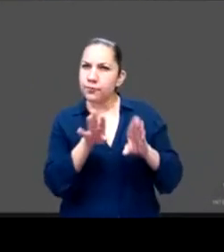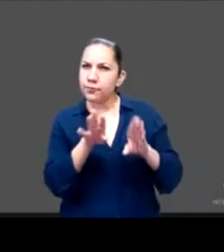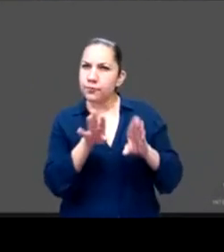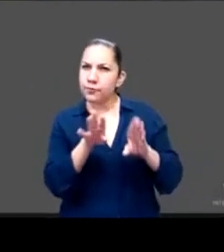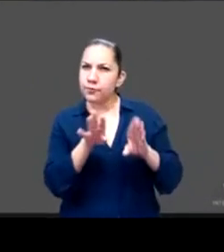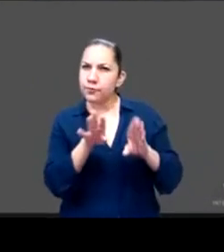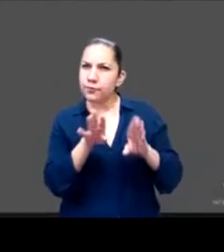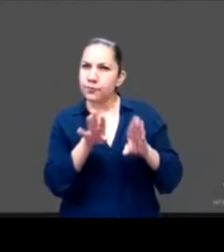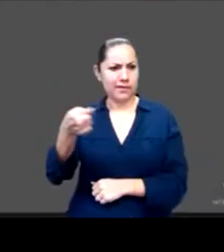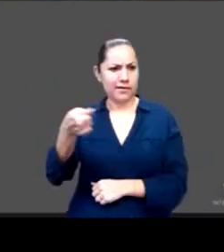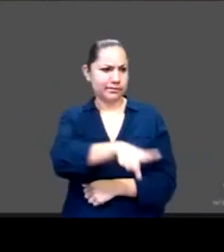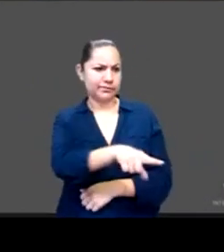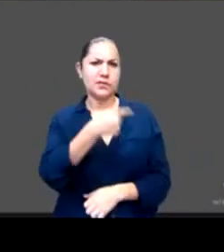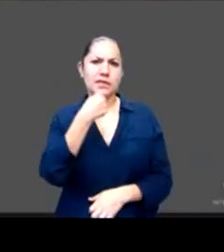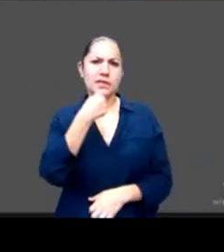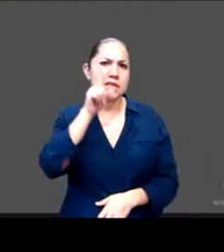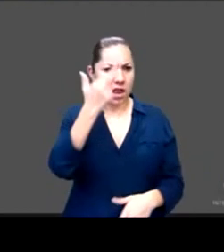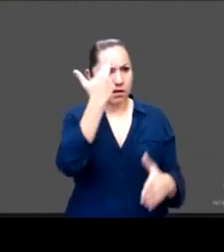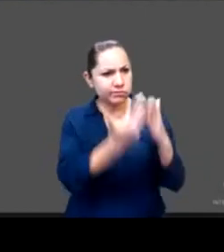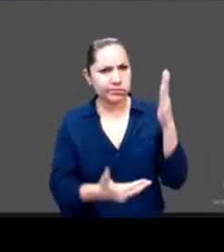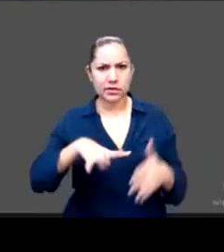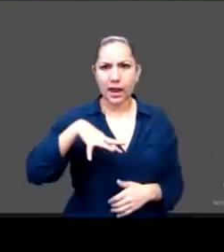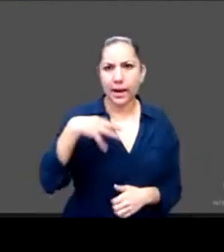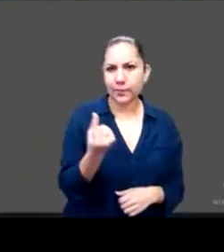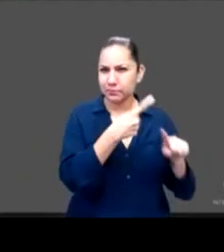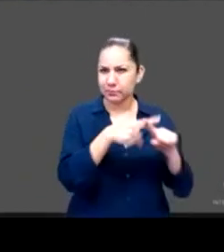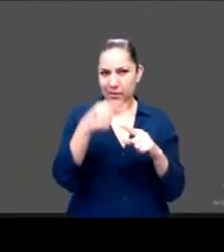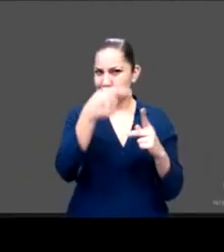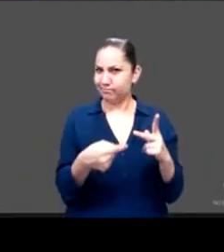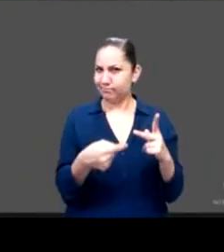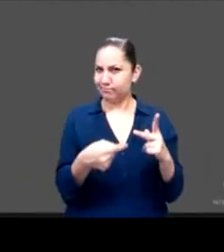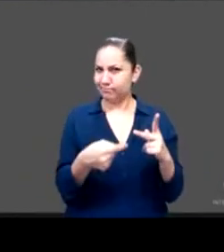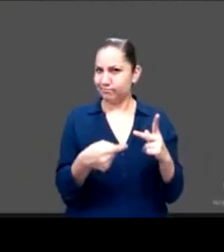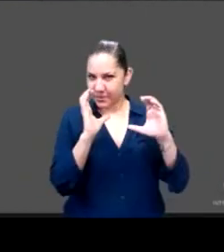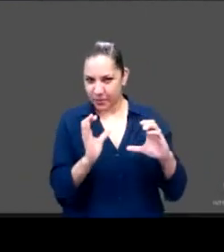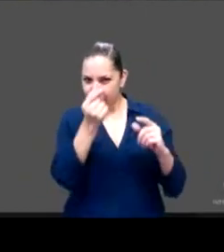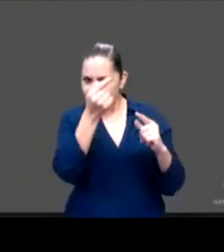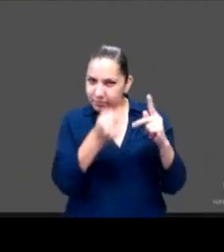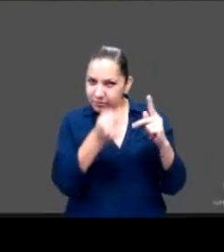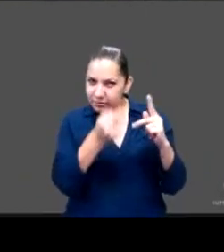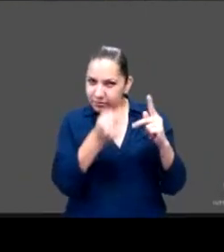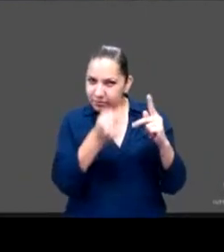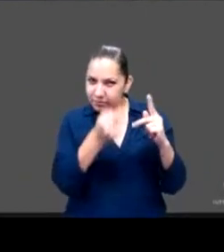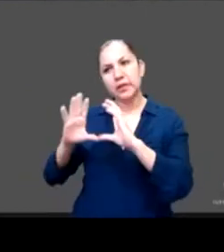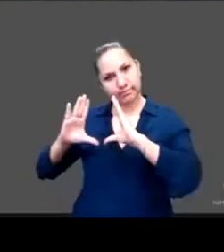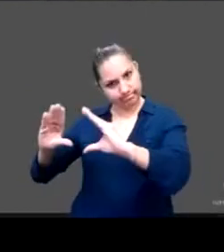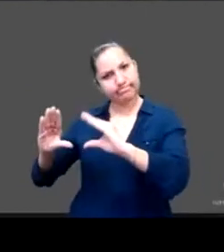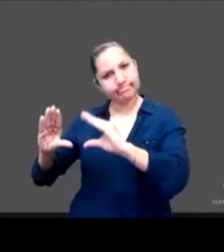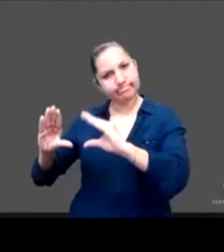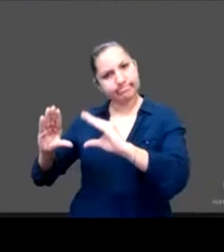perspectiva del sector salud, redoblar nuestros esfuerzos para la capacitación de los proveedores en